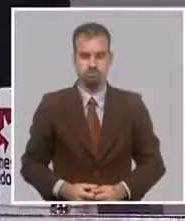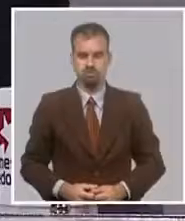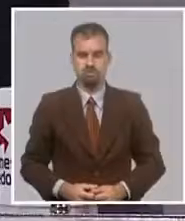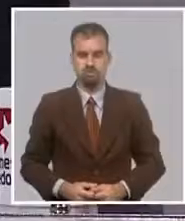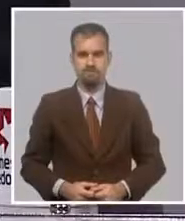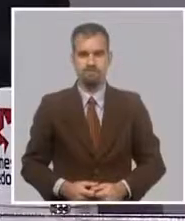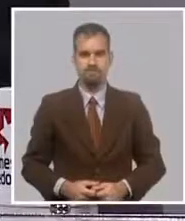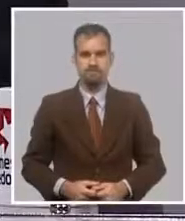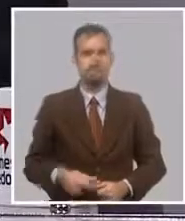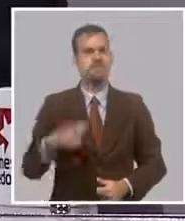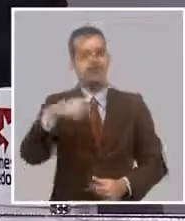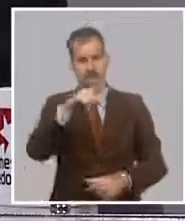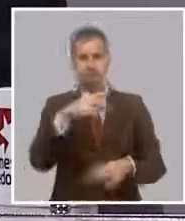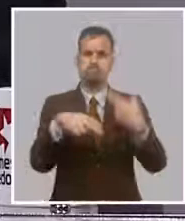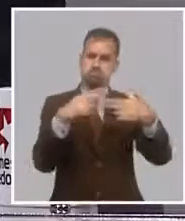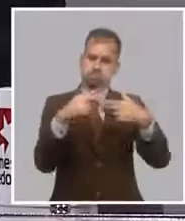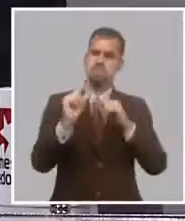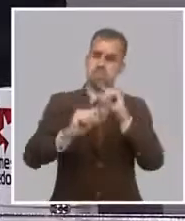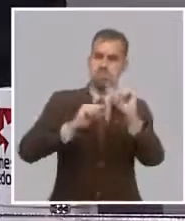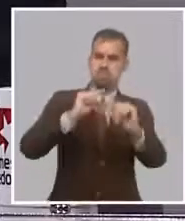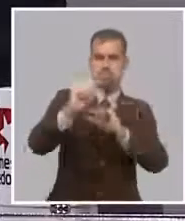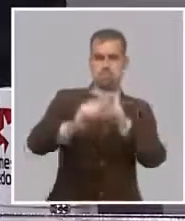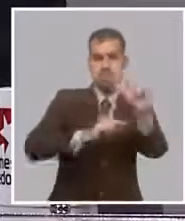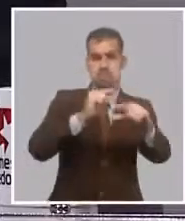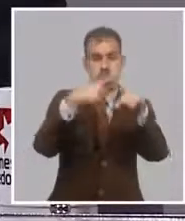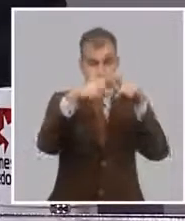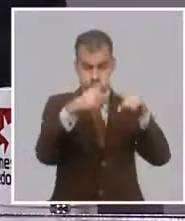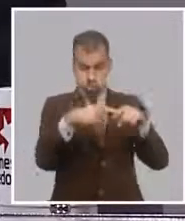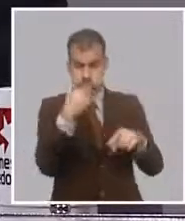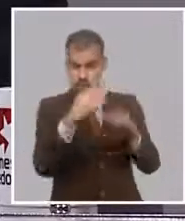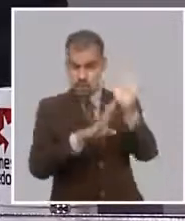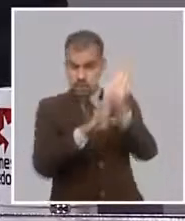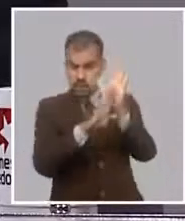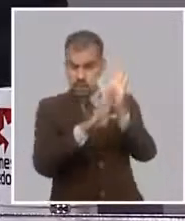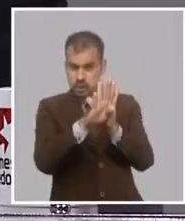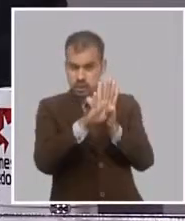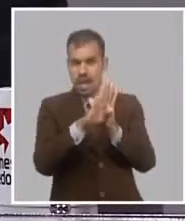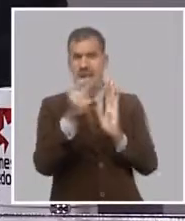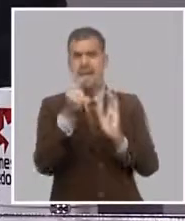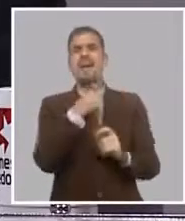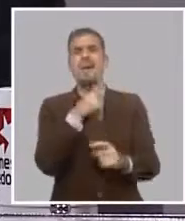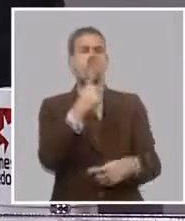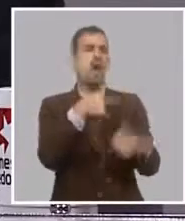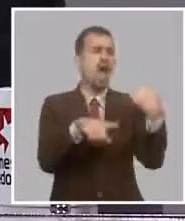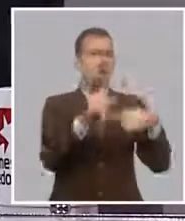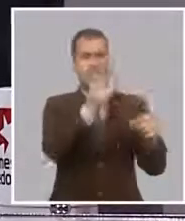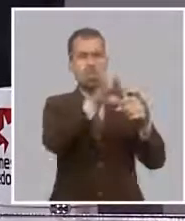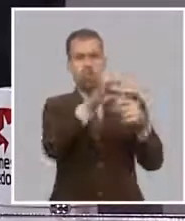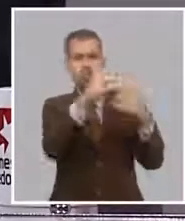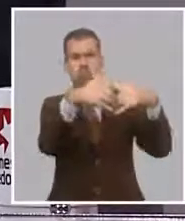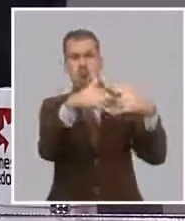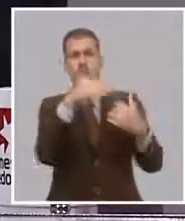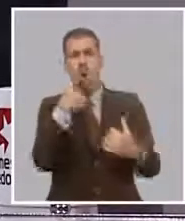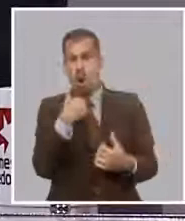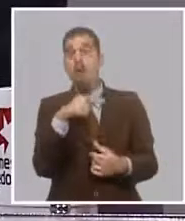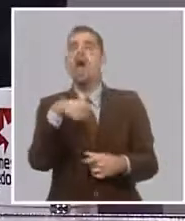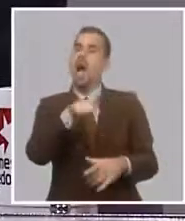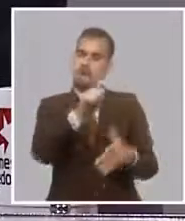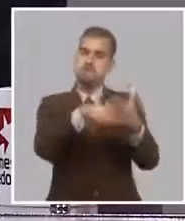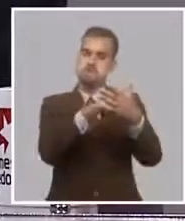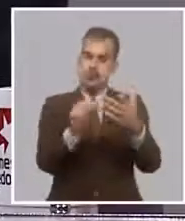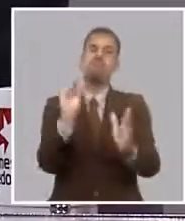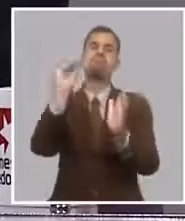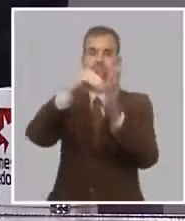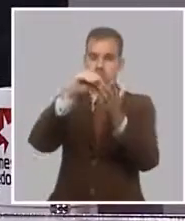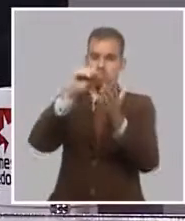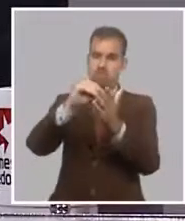en la medida en que vayan fluyendo los recursos y se vayan seleccionando. Las actividades, aspectos en estos momentos, están